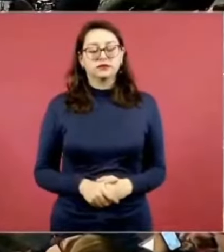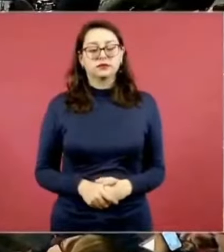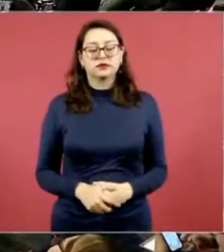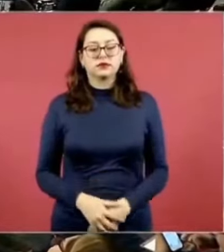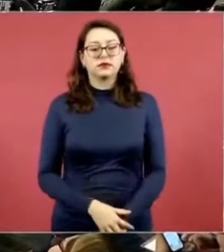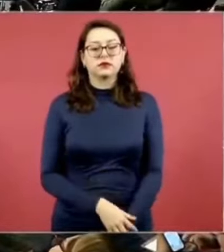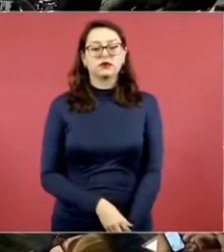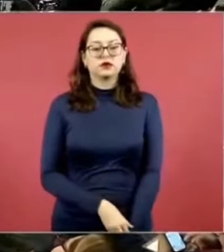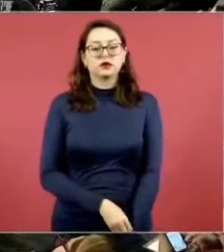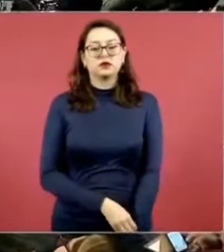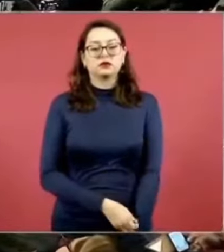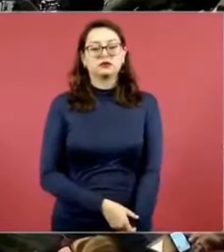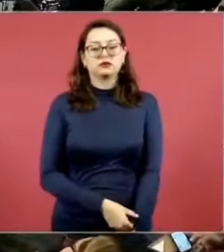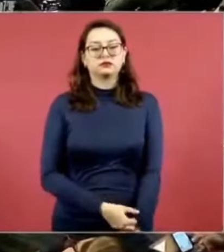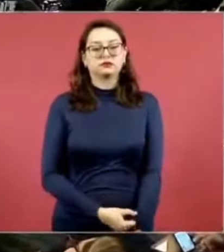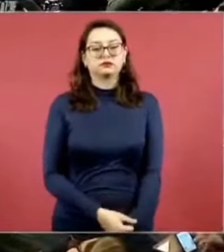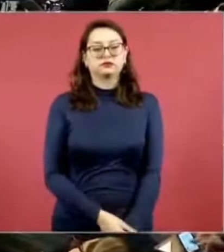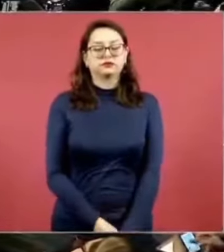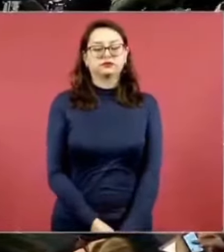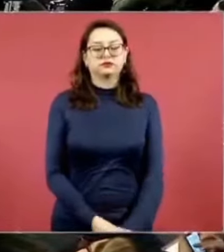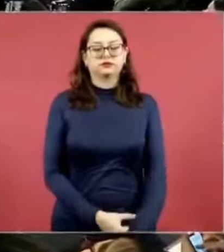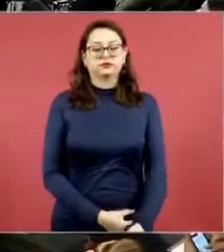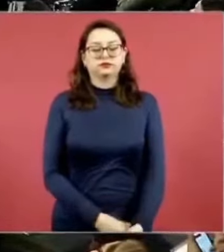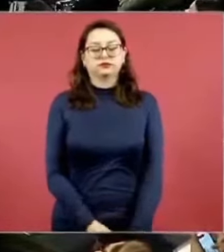este es precioso